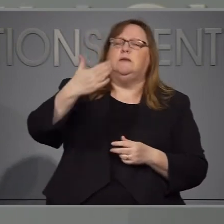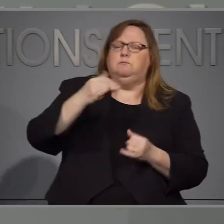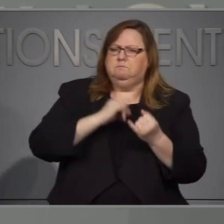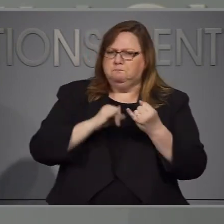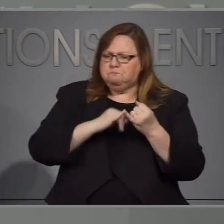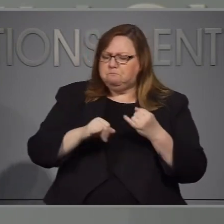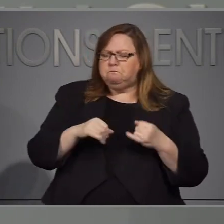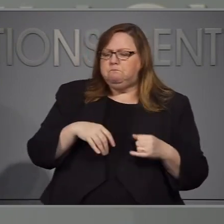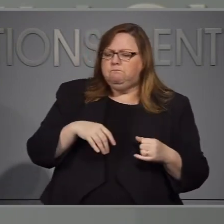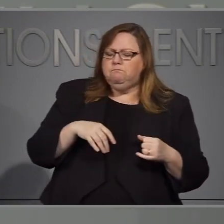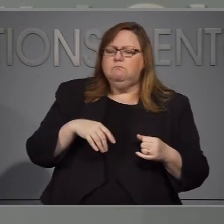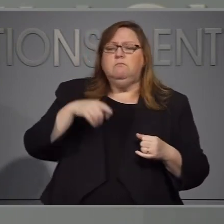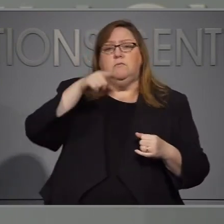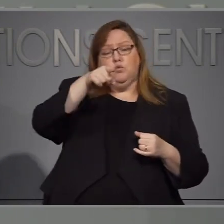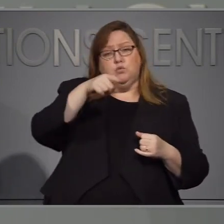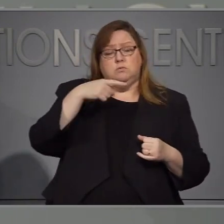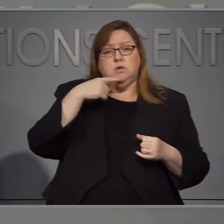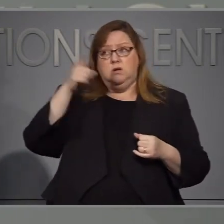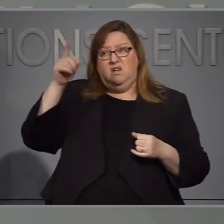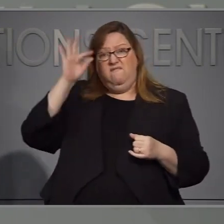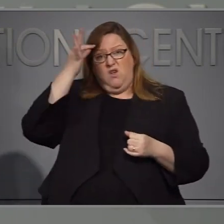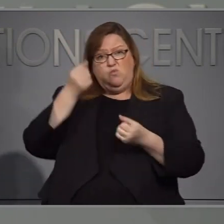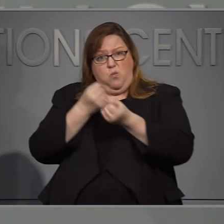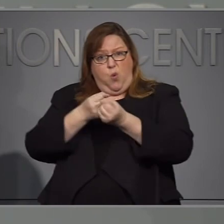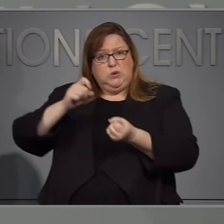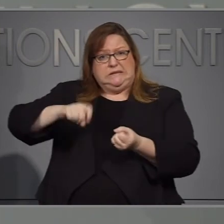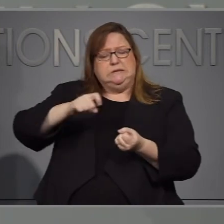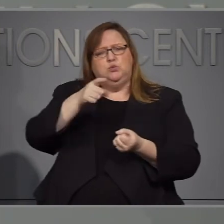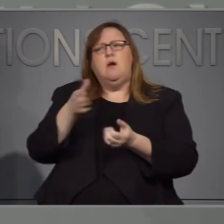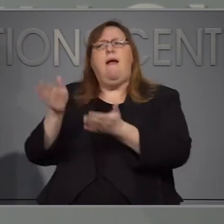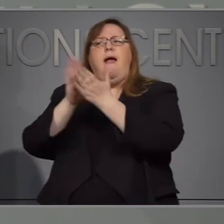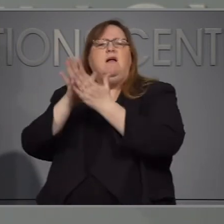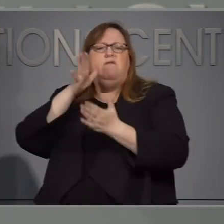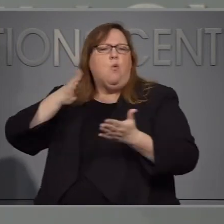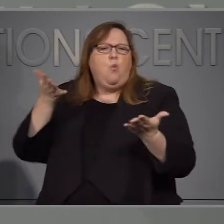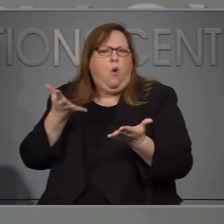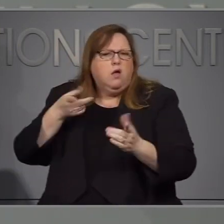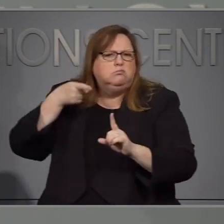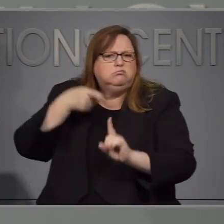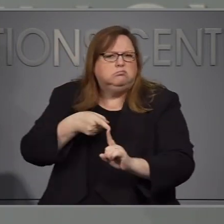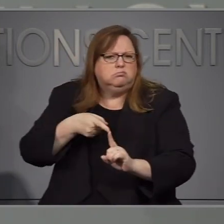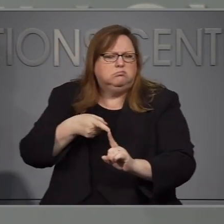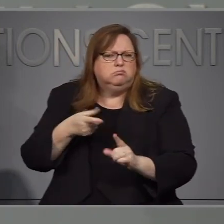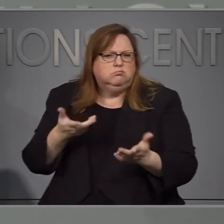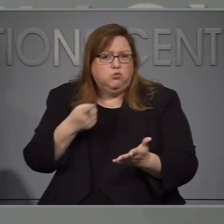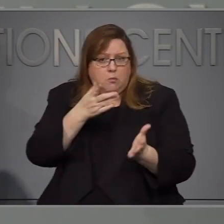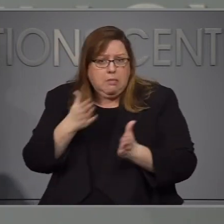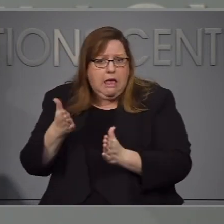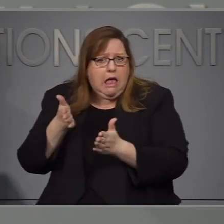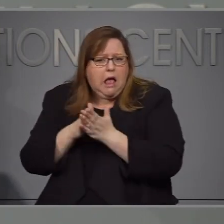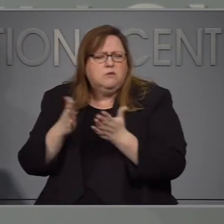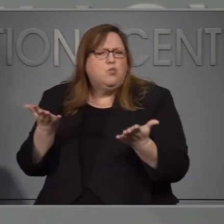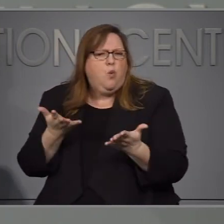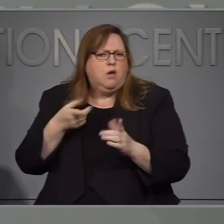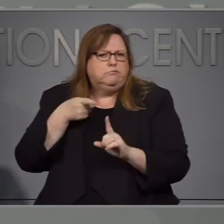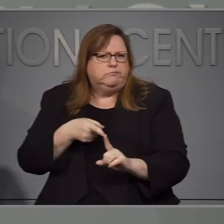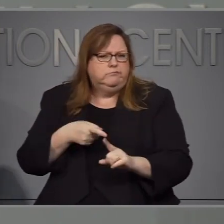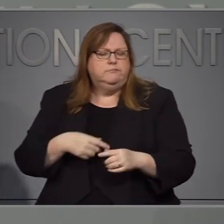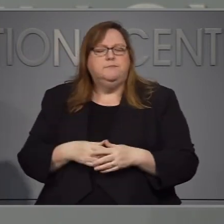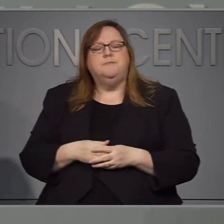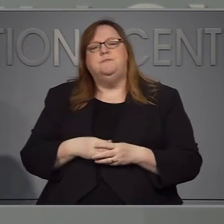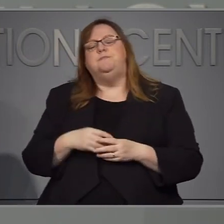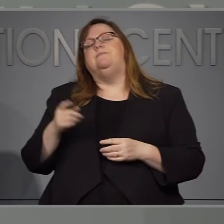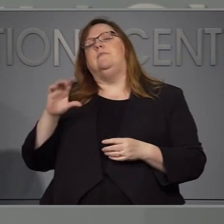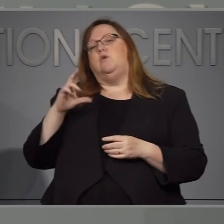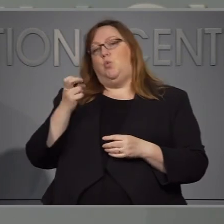¿Qué asistencia federal solicitaron o van a solicitar respuesta? Sí, supongo que te sigues refiriendo